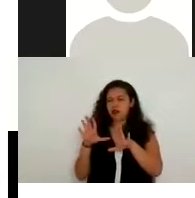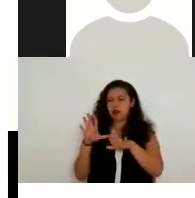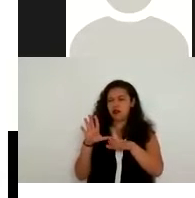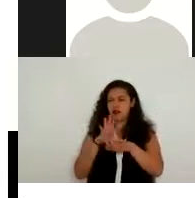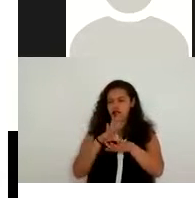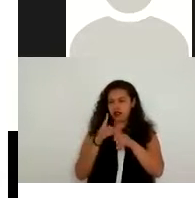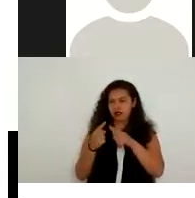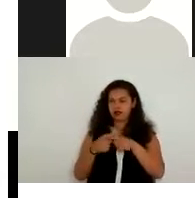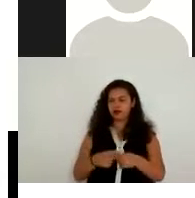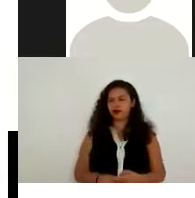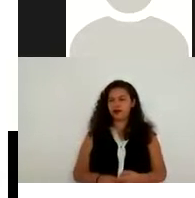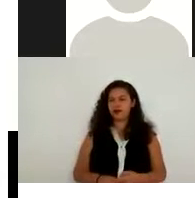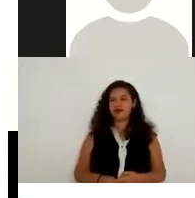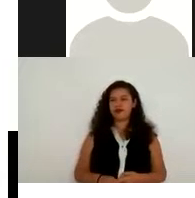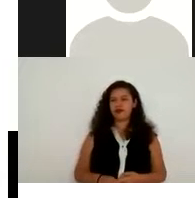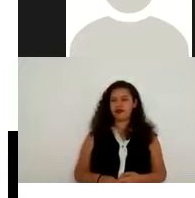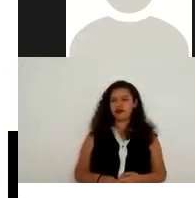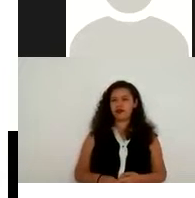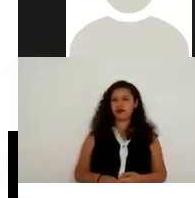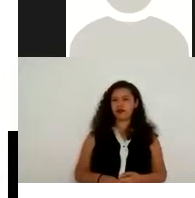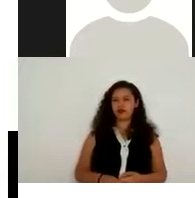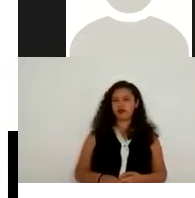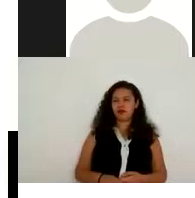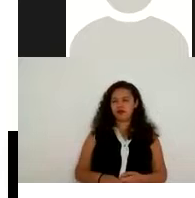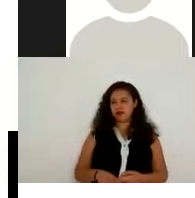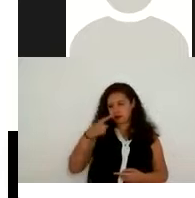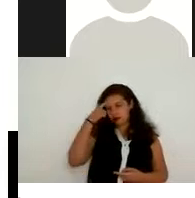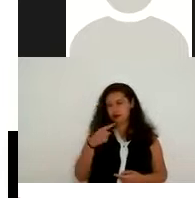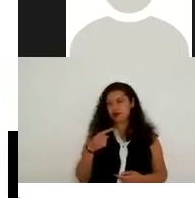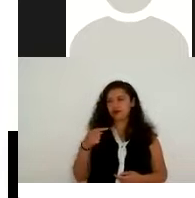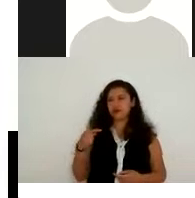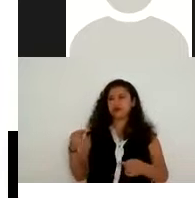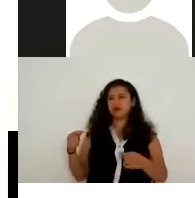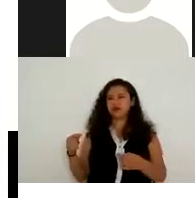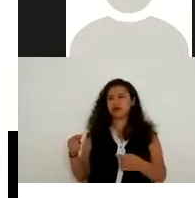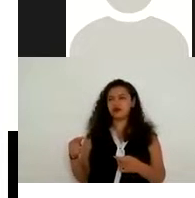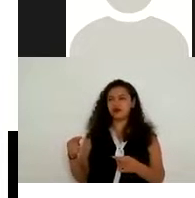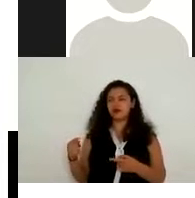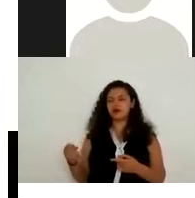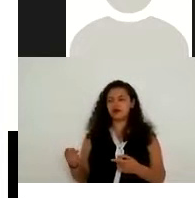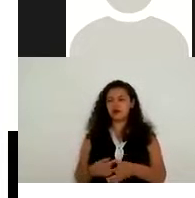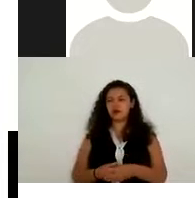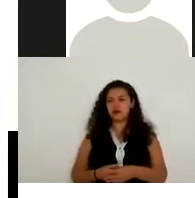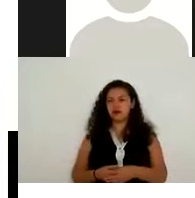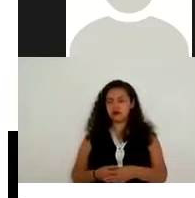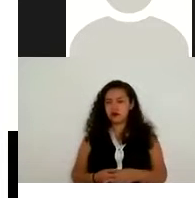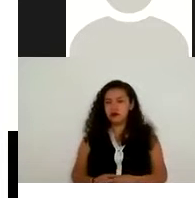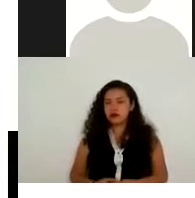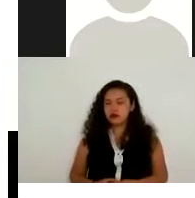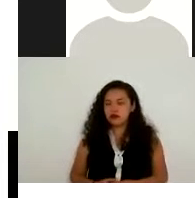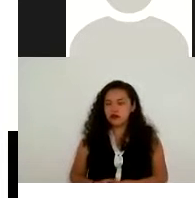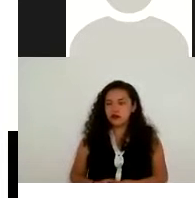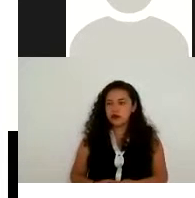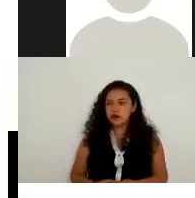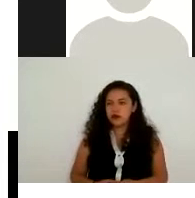la parte de los soportes electrónicos es que utilizemos contraseñas en nuestras máquinas que no permitamos